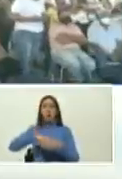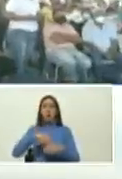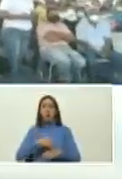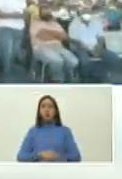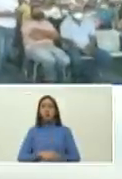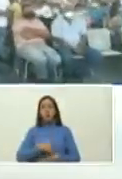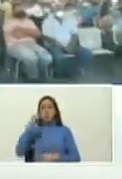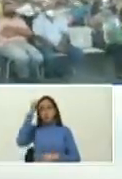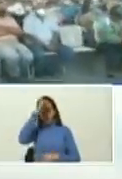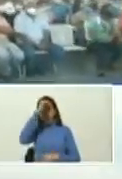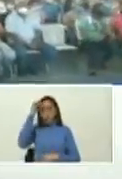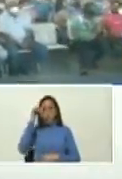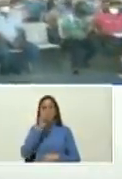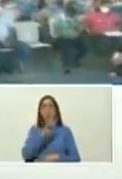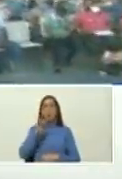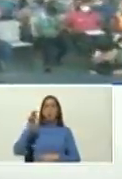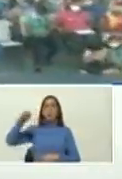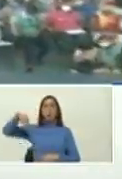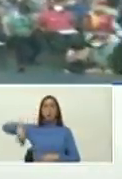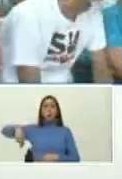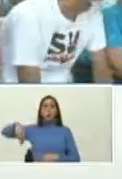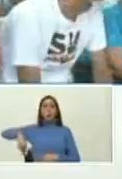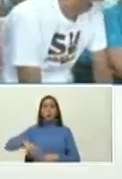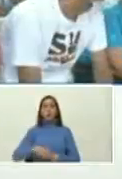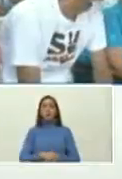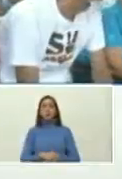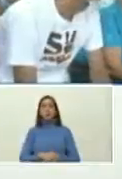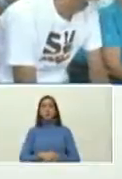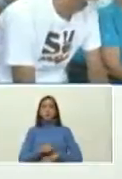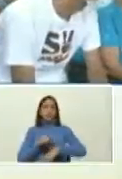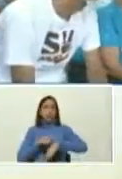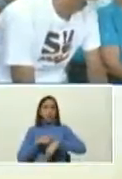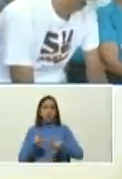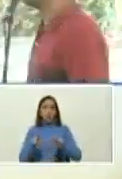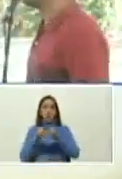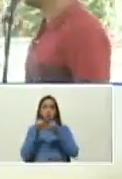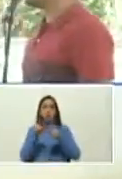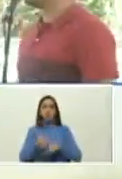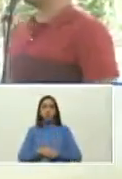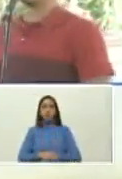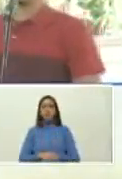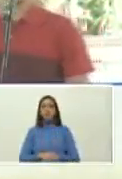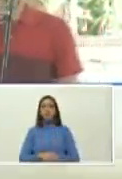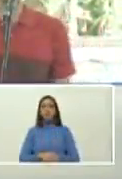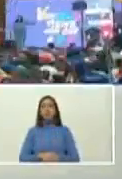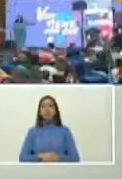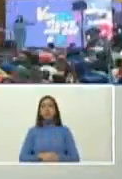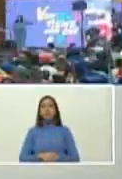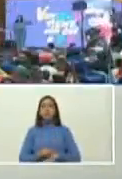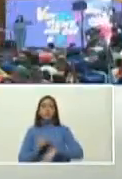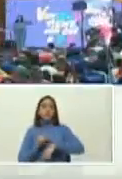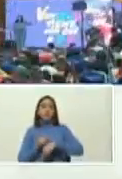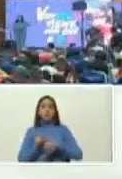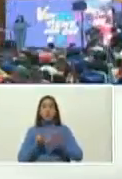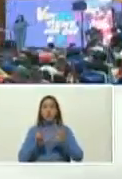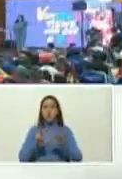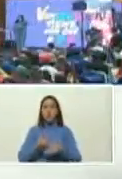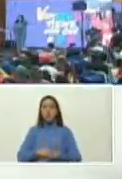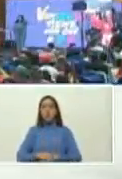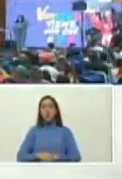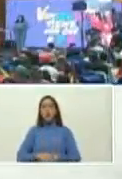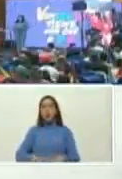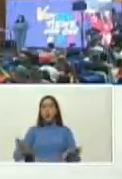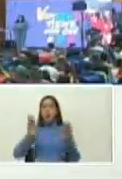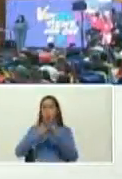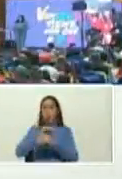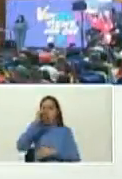domingo veintiuno a esta hora siete de la noche del